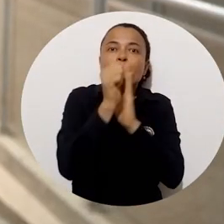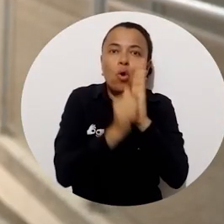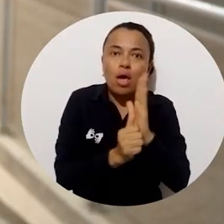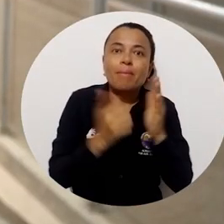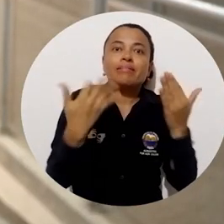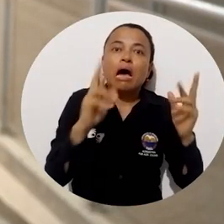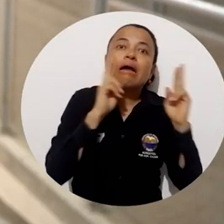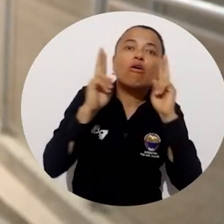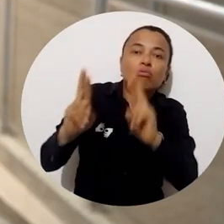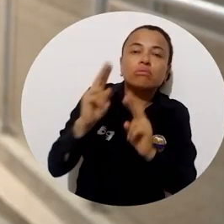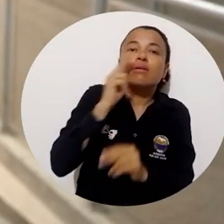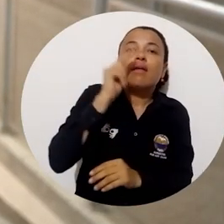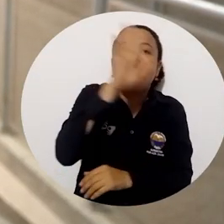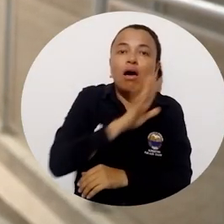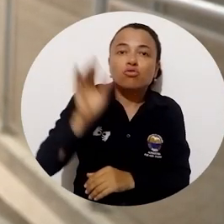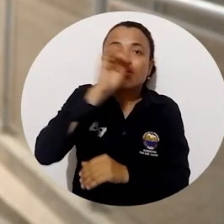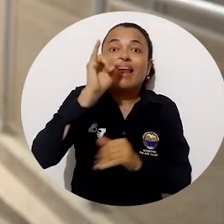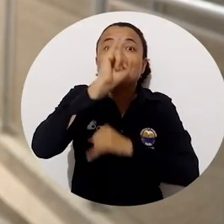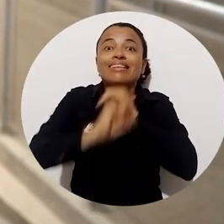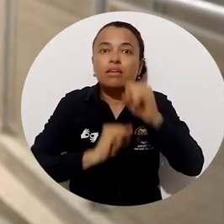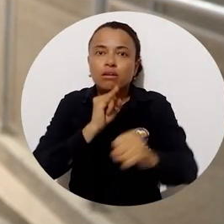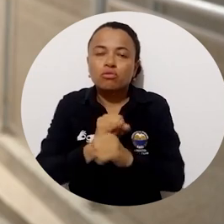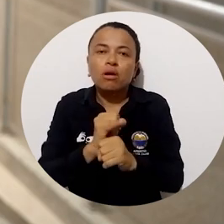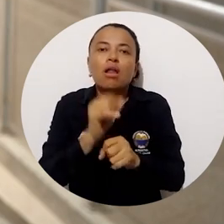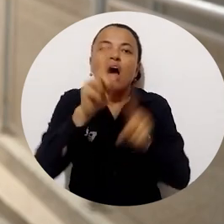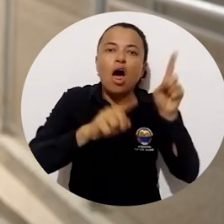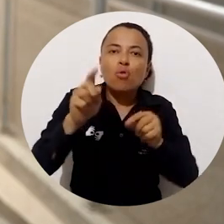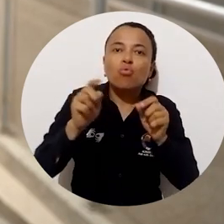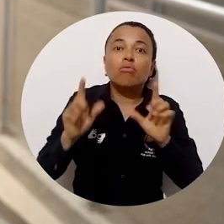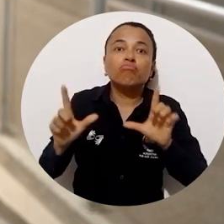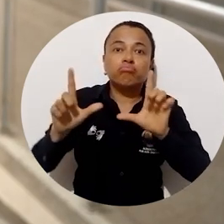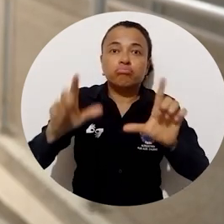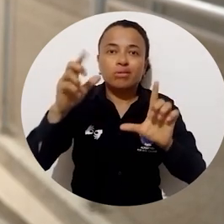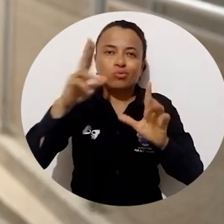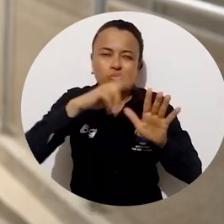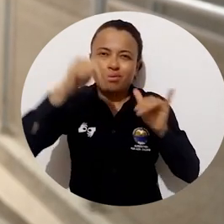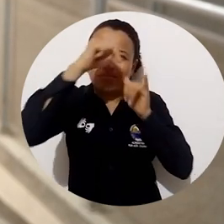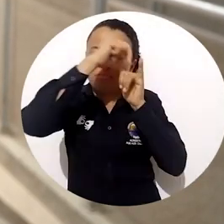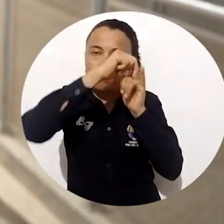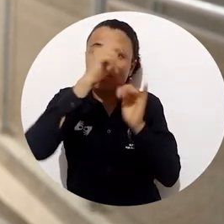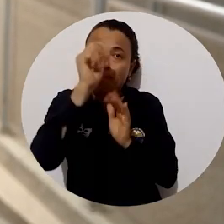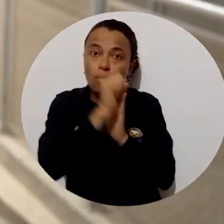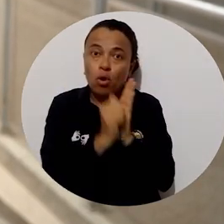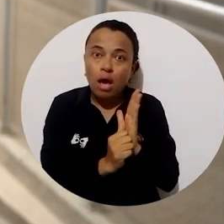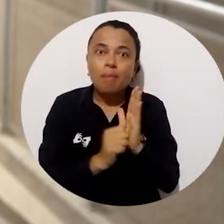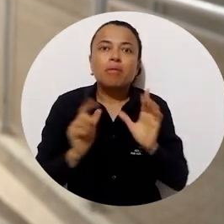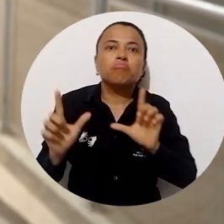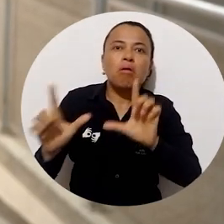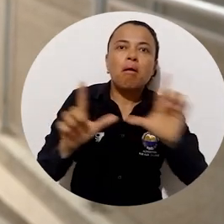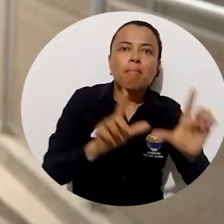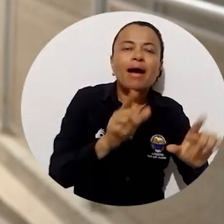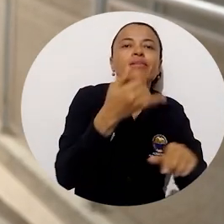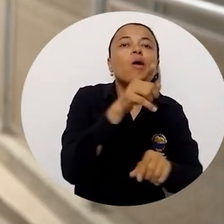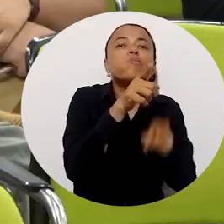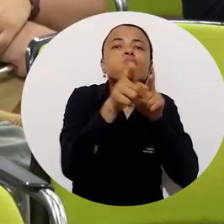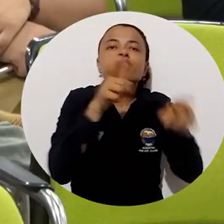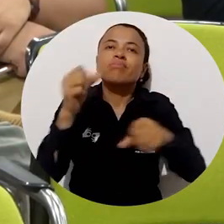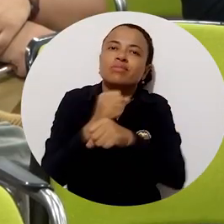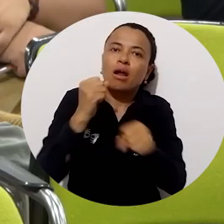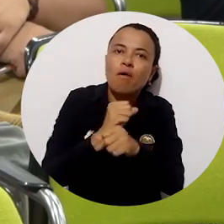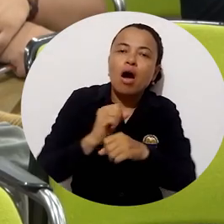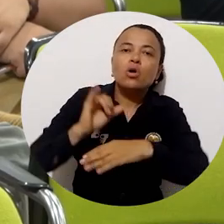reconocimiento a nivel nacional e internacional tenemos egresados del programa antropología de la universidad magdalena trabajando en muchas instituciones